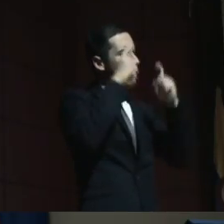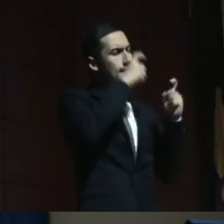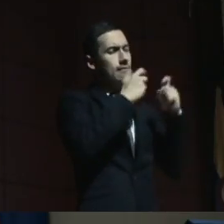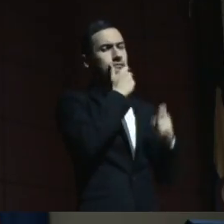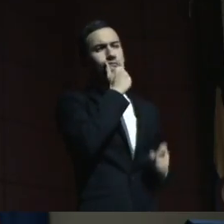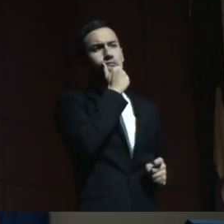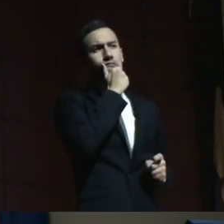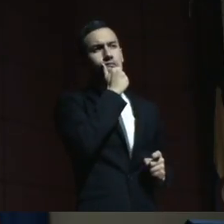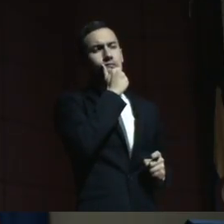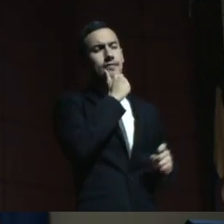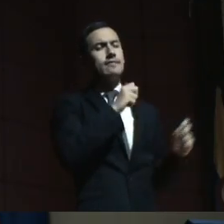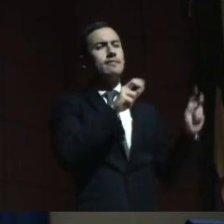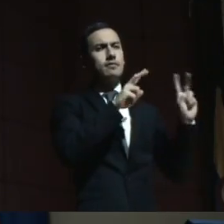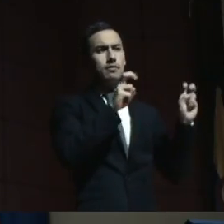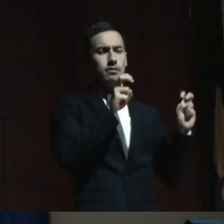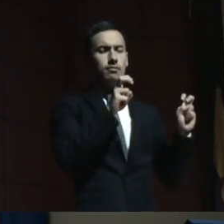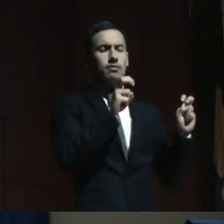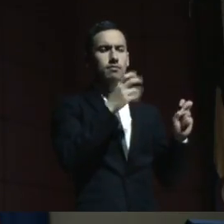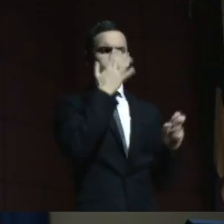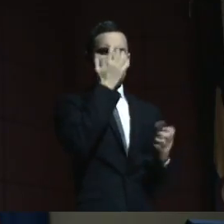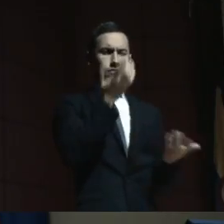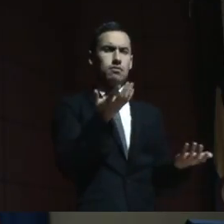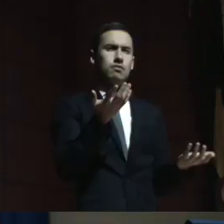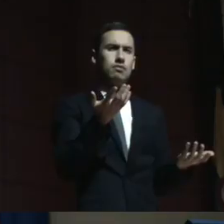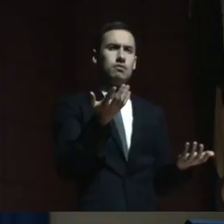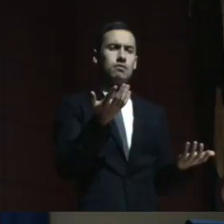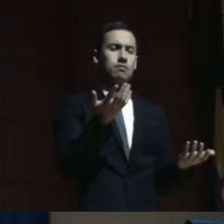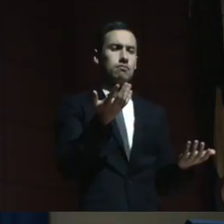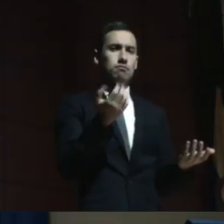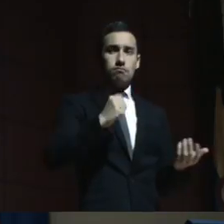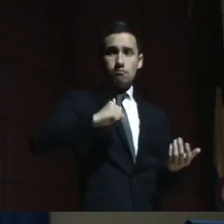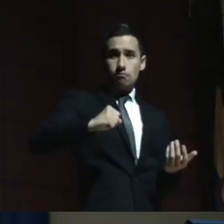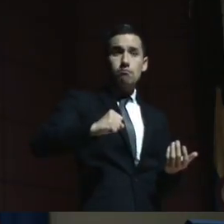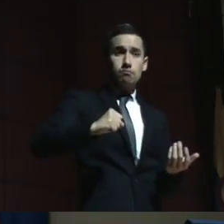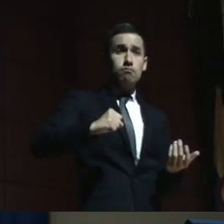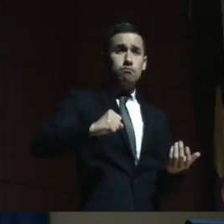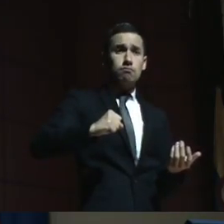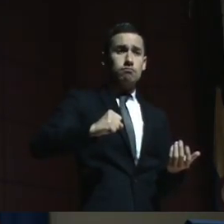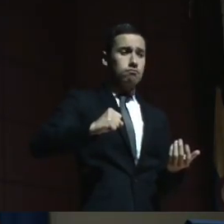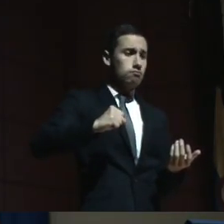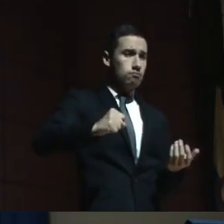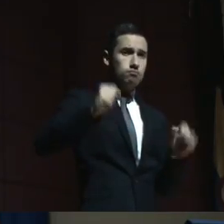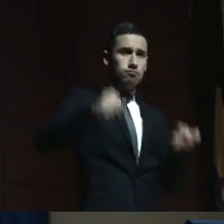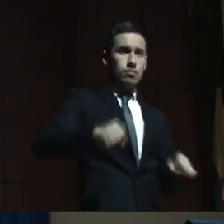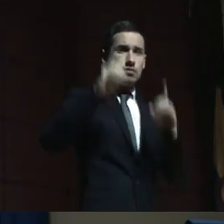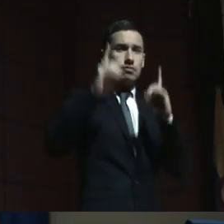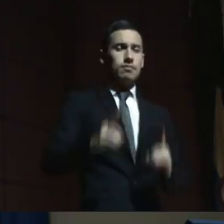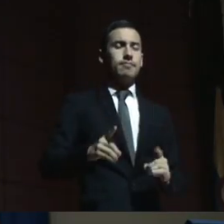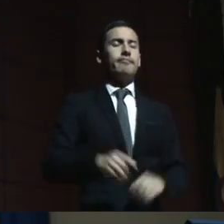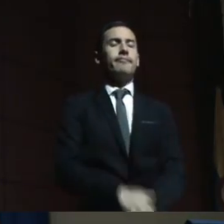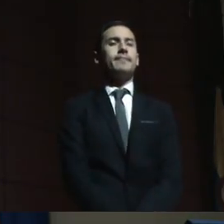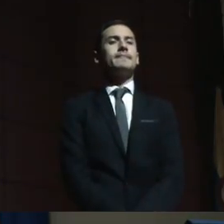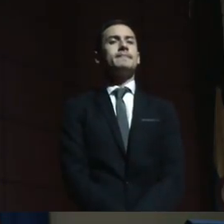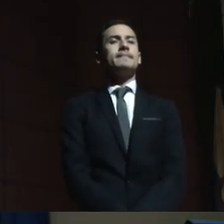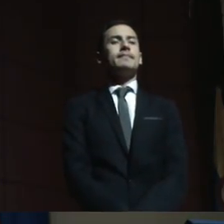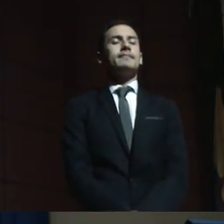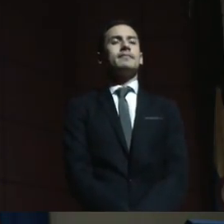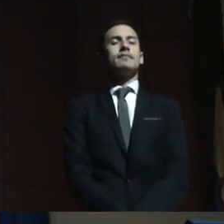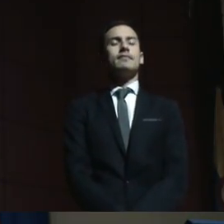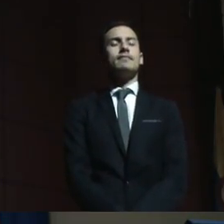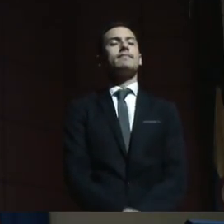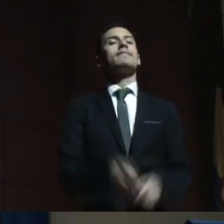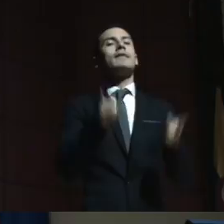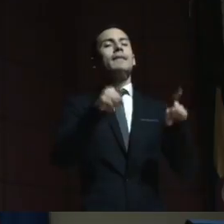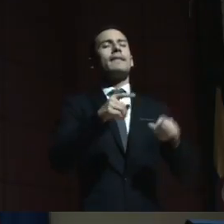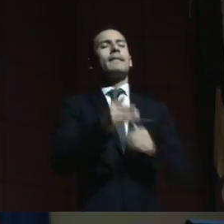de que me quiten mi derecho a poder decidir. Decisiones sobre tratamientos